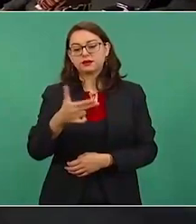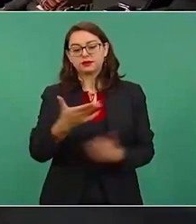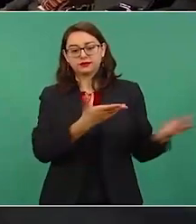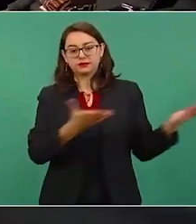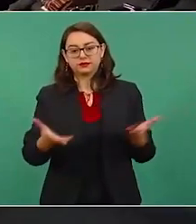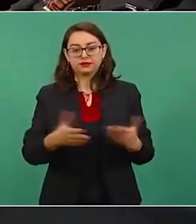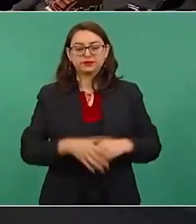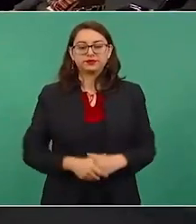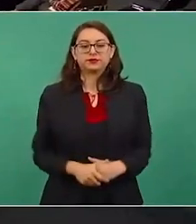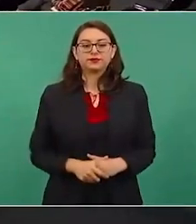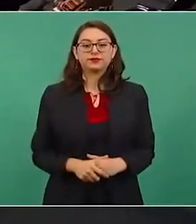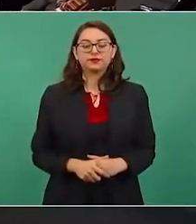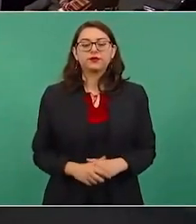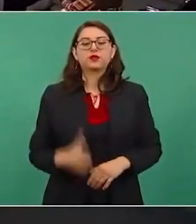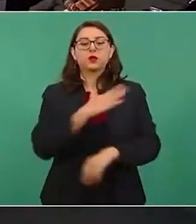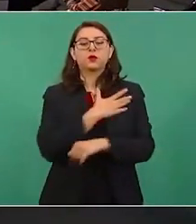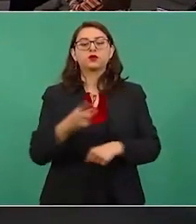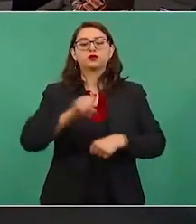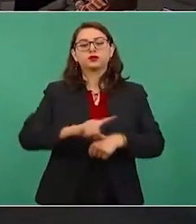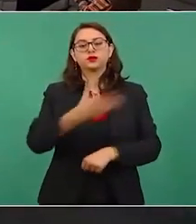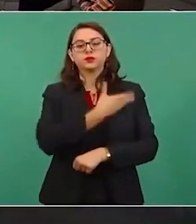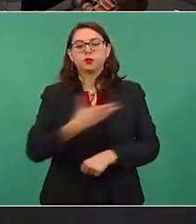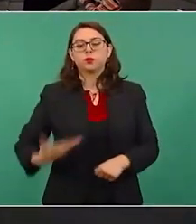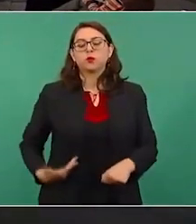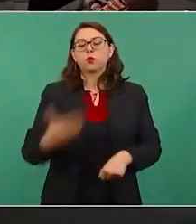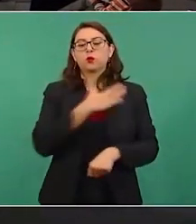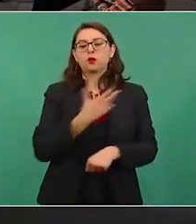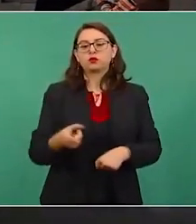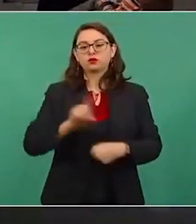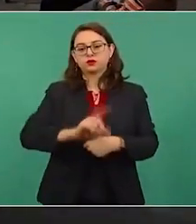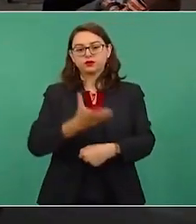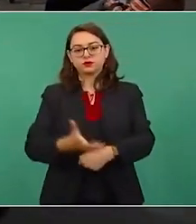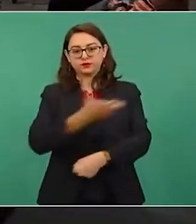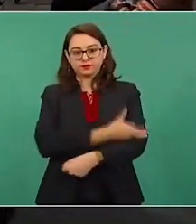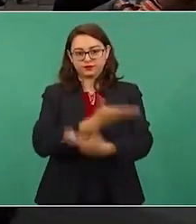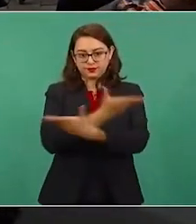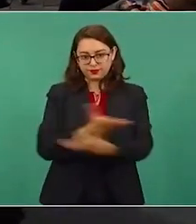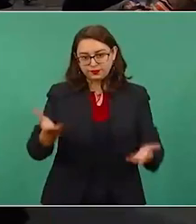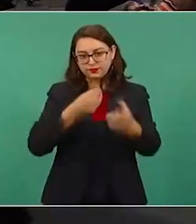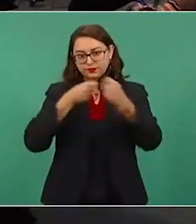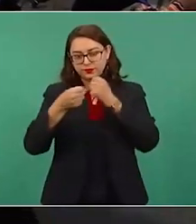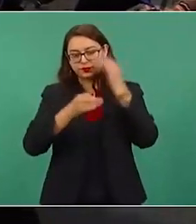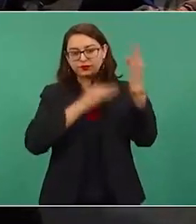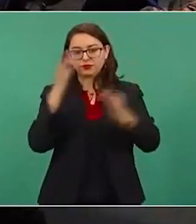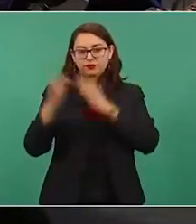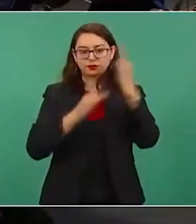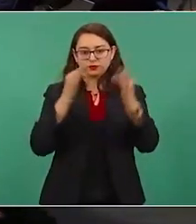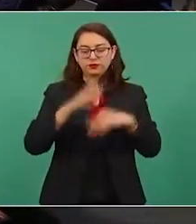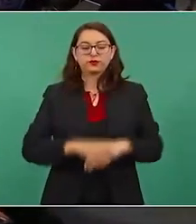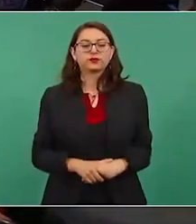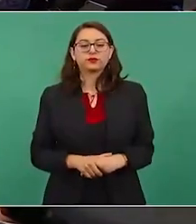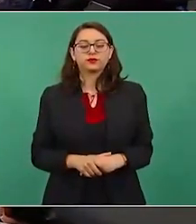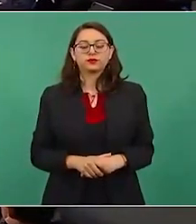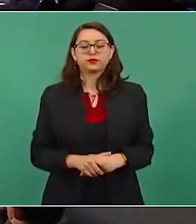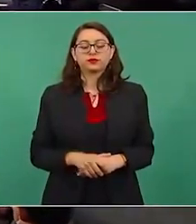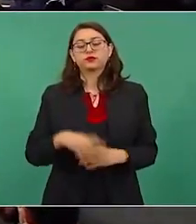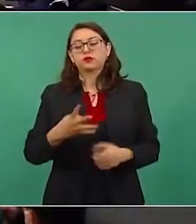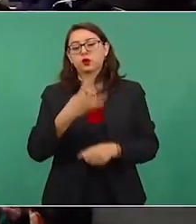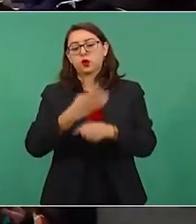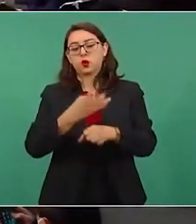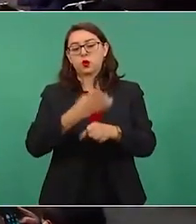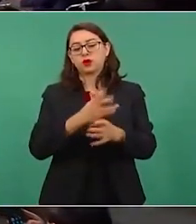Buen día, señor presidente. Buenos días, compañeros de la prensa. El combate a la corrupción es el sello distintivo de la Cuarta